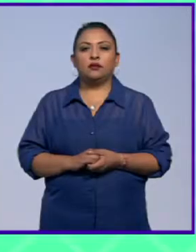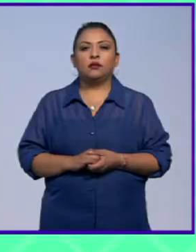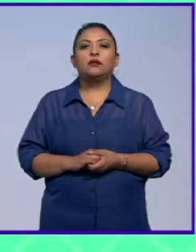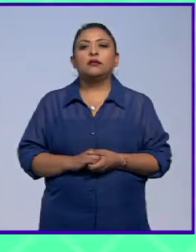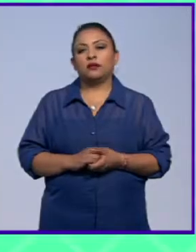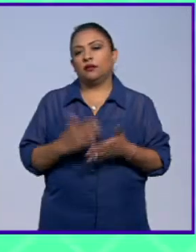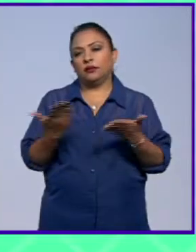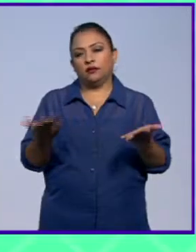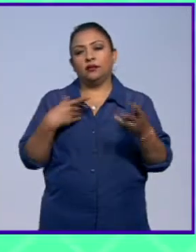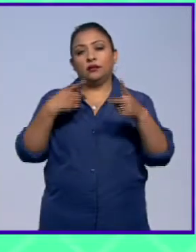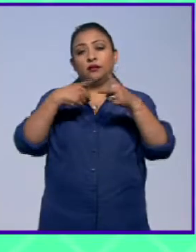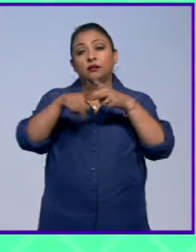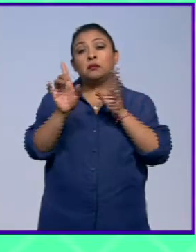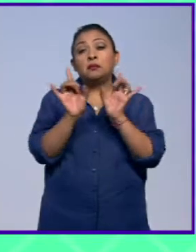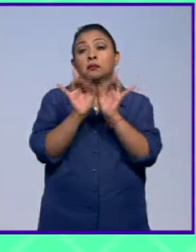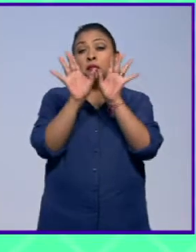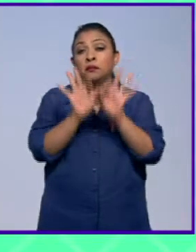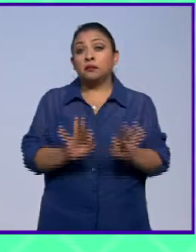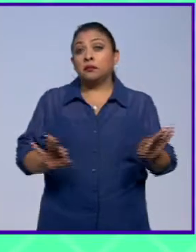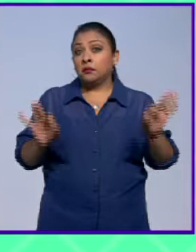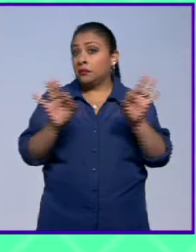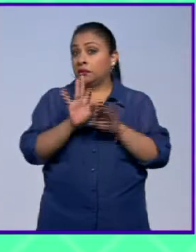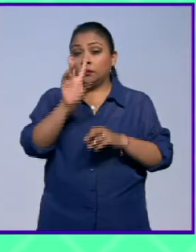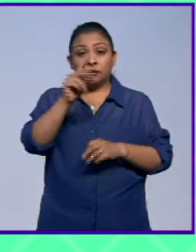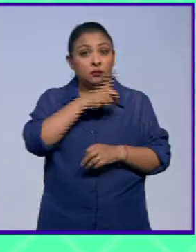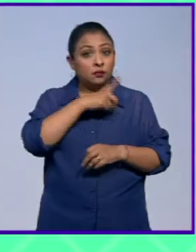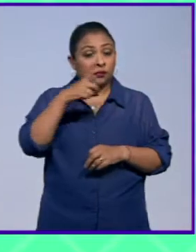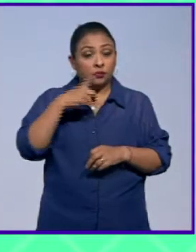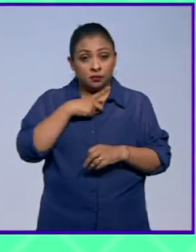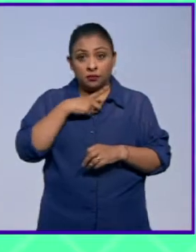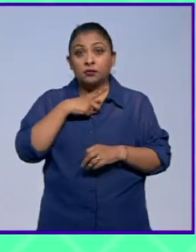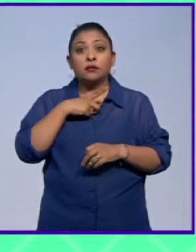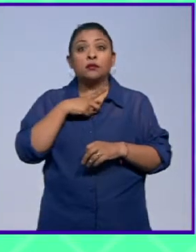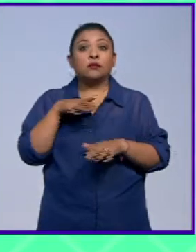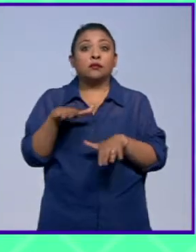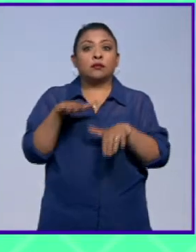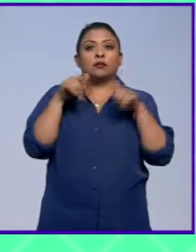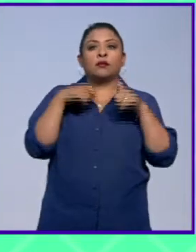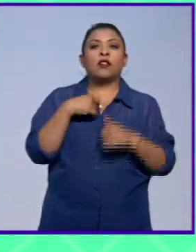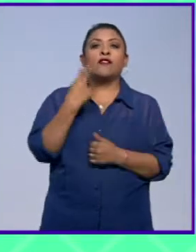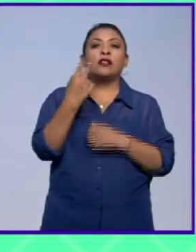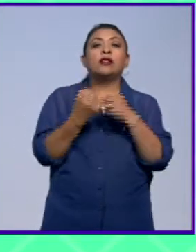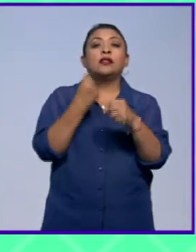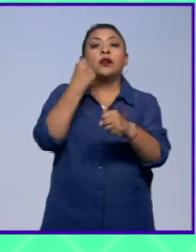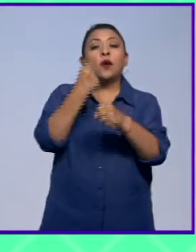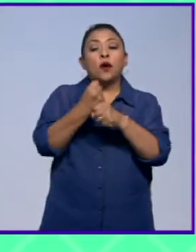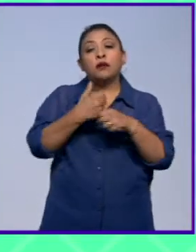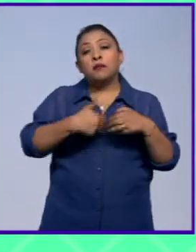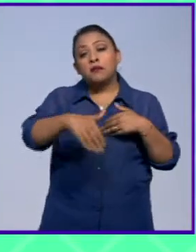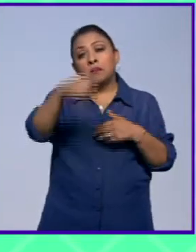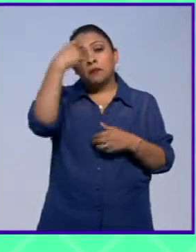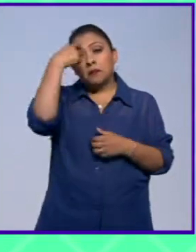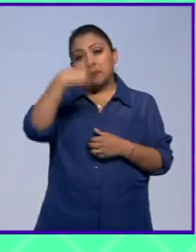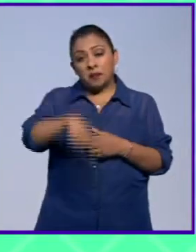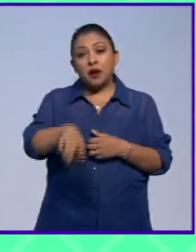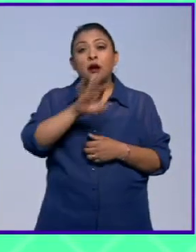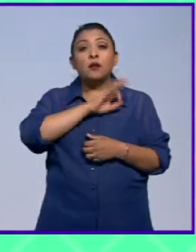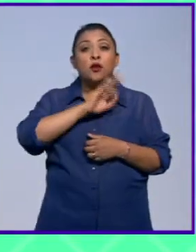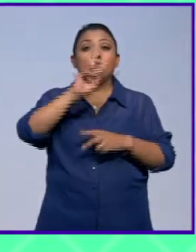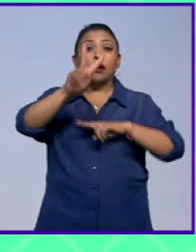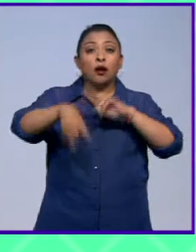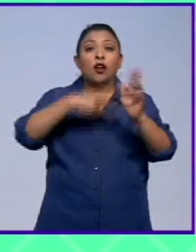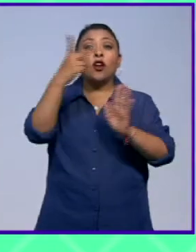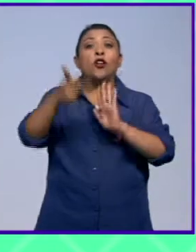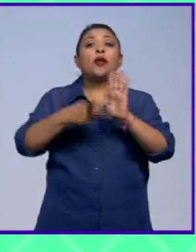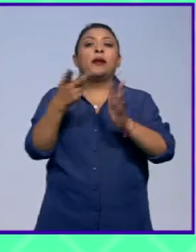Vamos a comenzar con un acontecimiento importante al que no deben dejar de asistir. 25 años pasaron para que pudiéramos volver